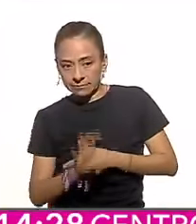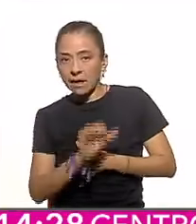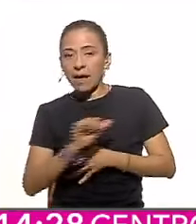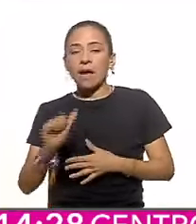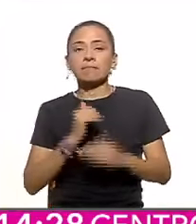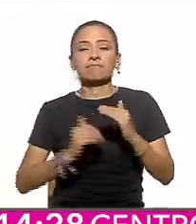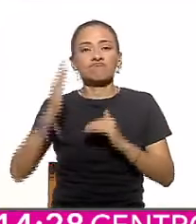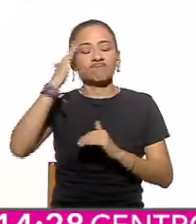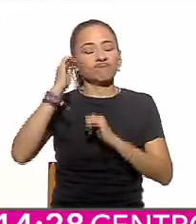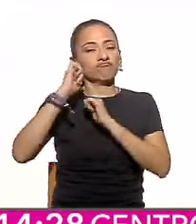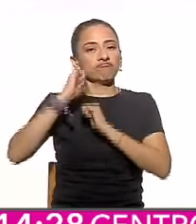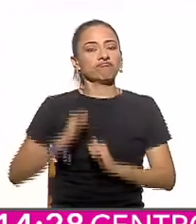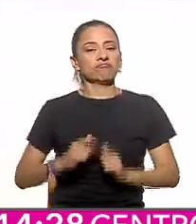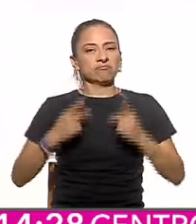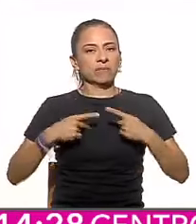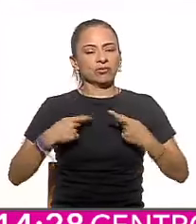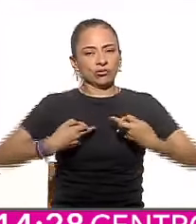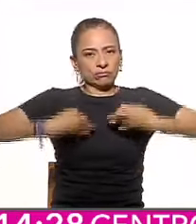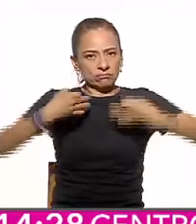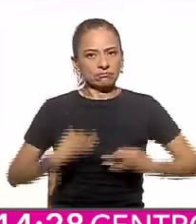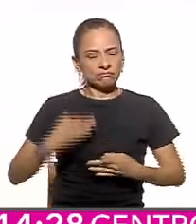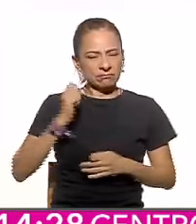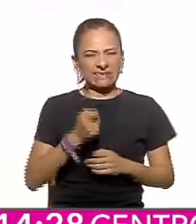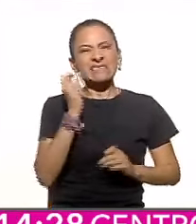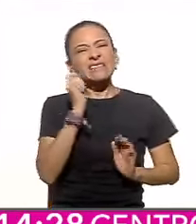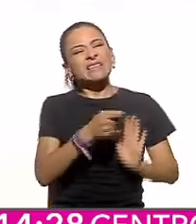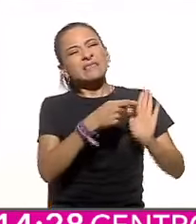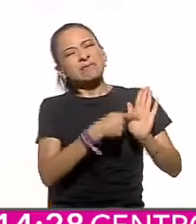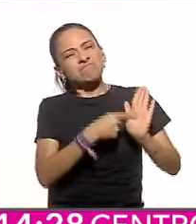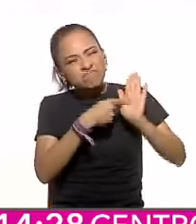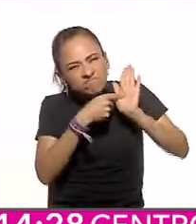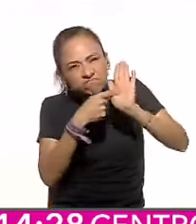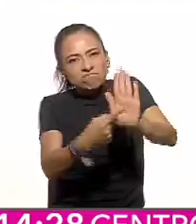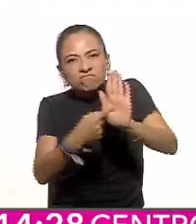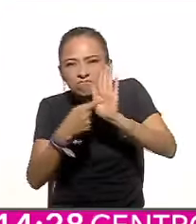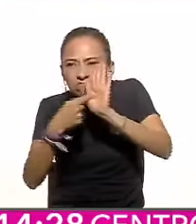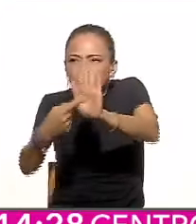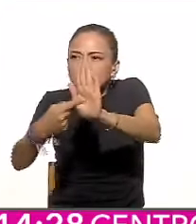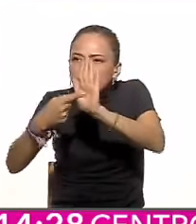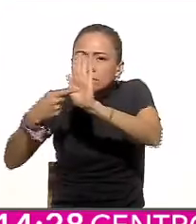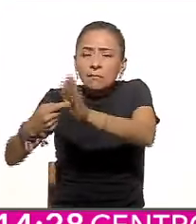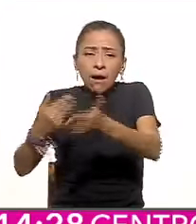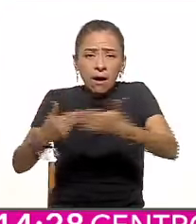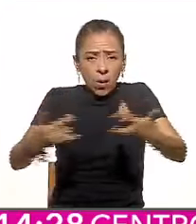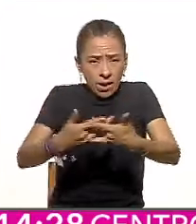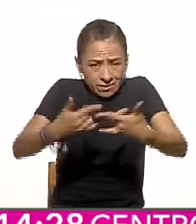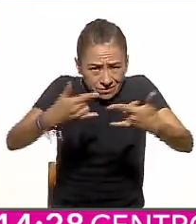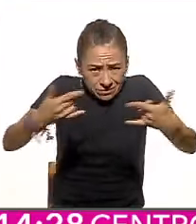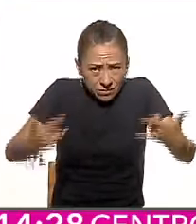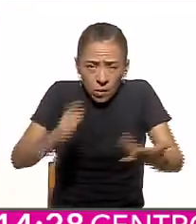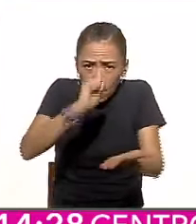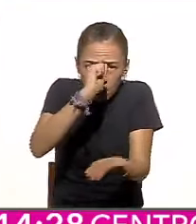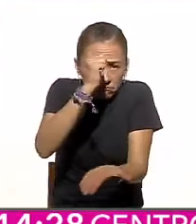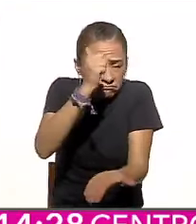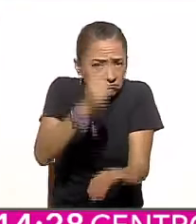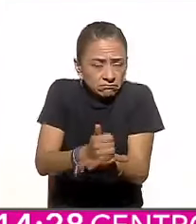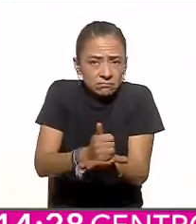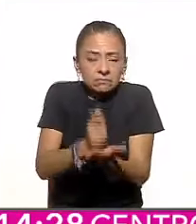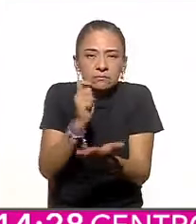y este en parte ha sido su sino trágico, un histórico e irrefrenable apego al poder.